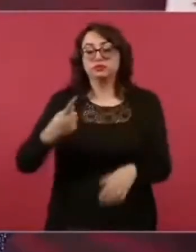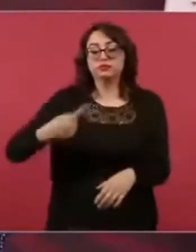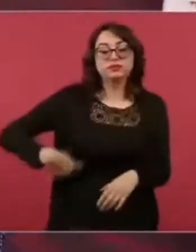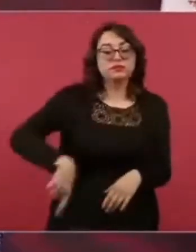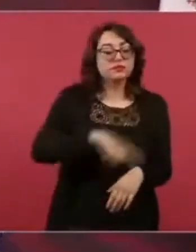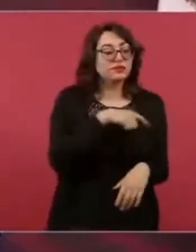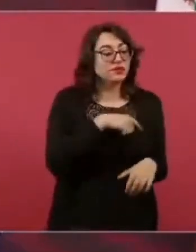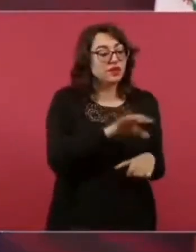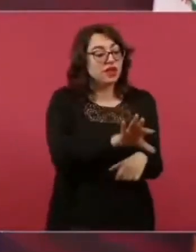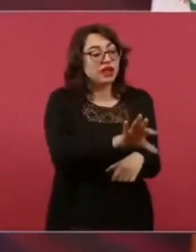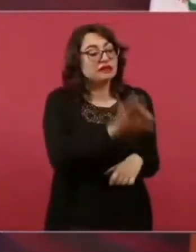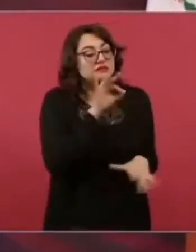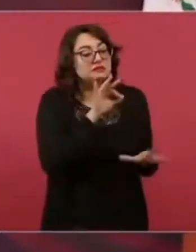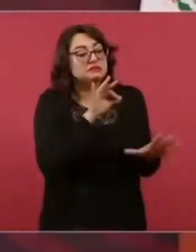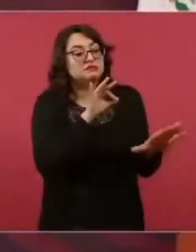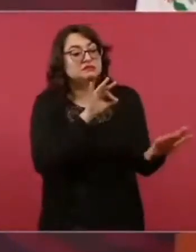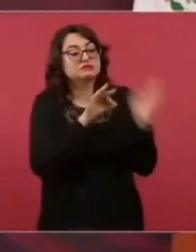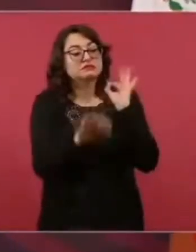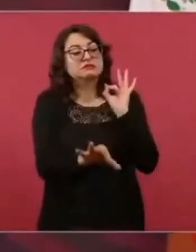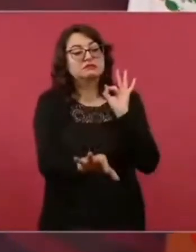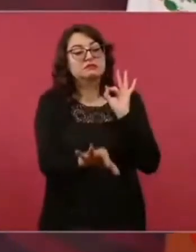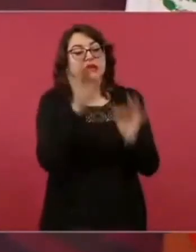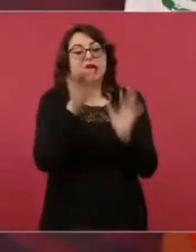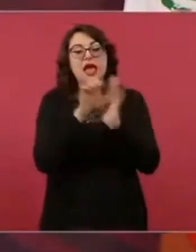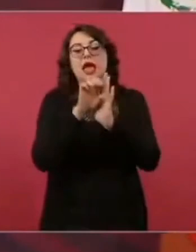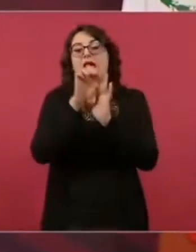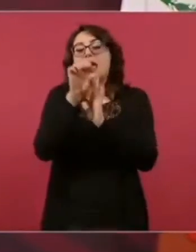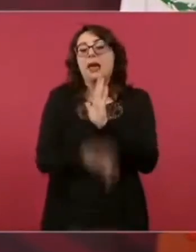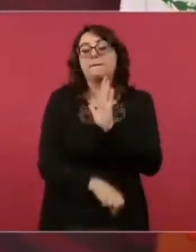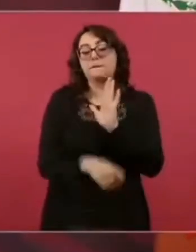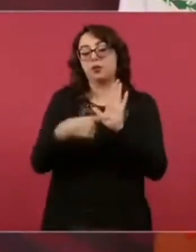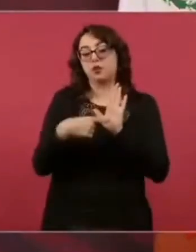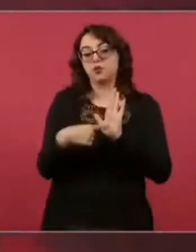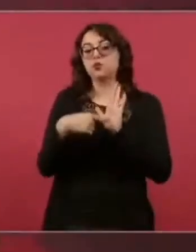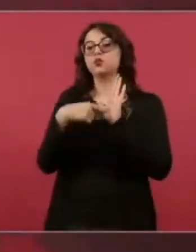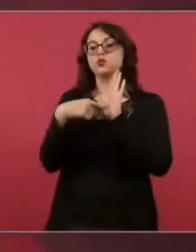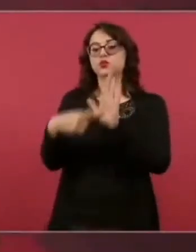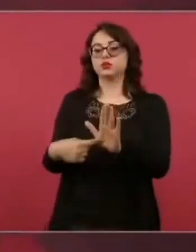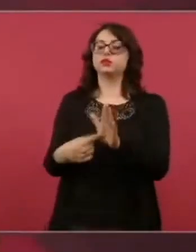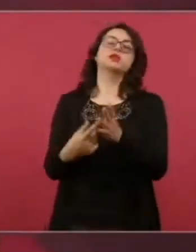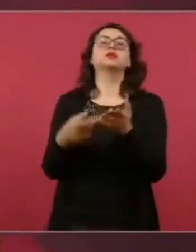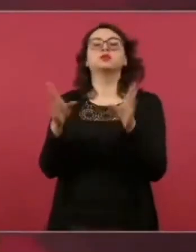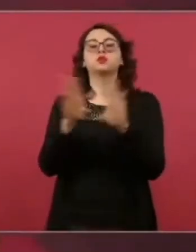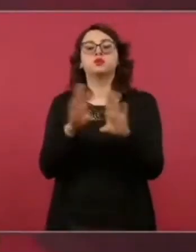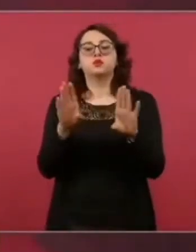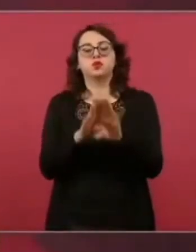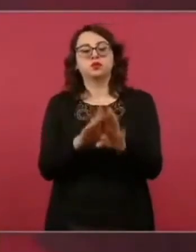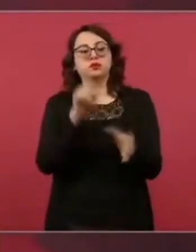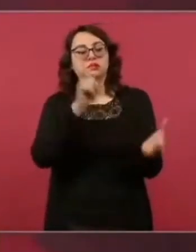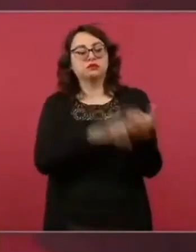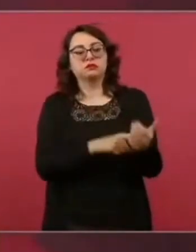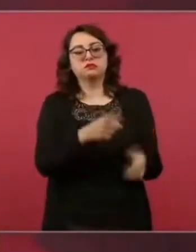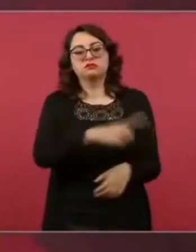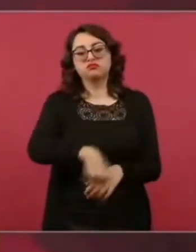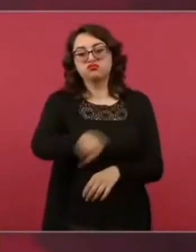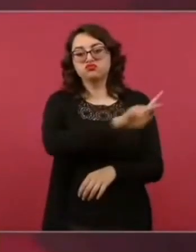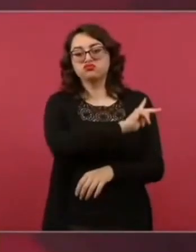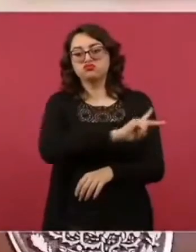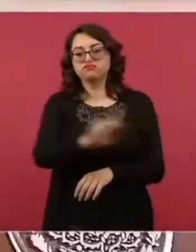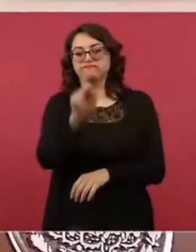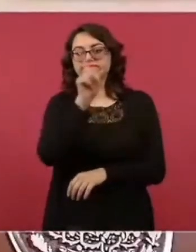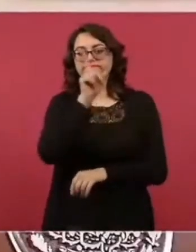mentiras y toda la manipulación en los medios de información, con honrosas excepciones.